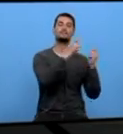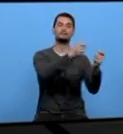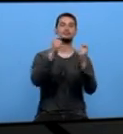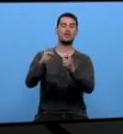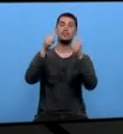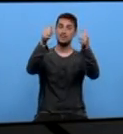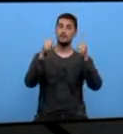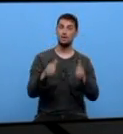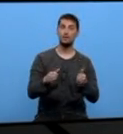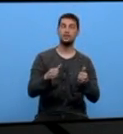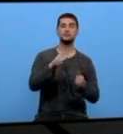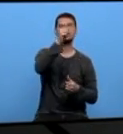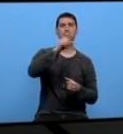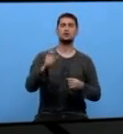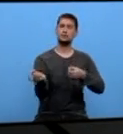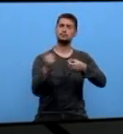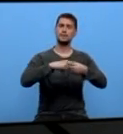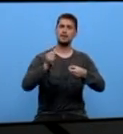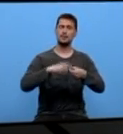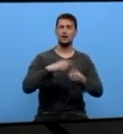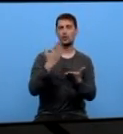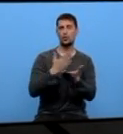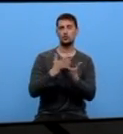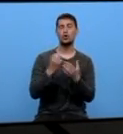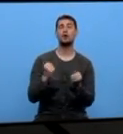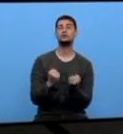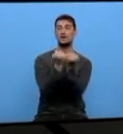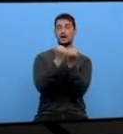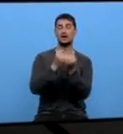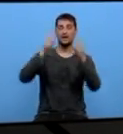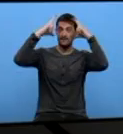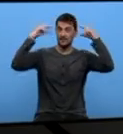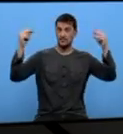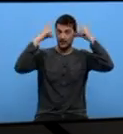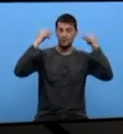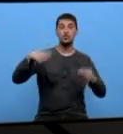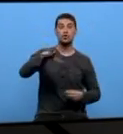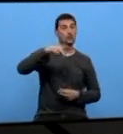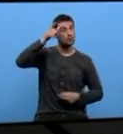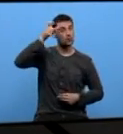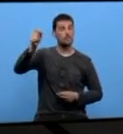acreditativos aos mariñaos que participaron nun curso de auxiliar de enfermería ofrecido na Ponte Nova.